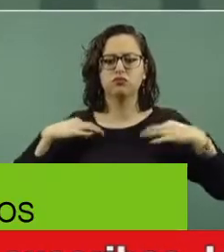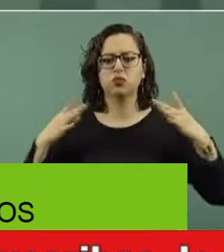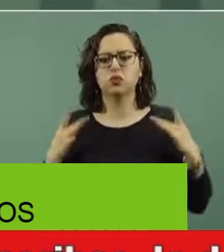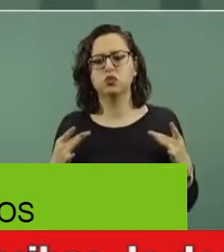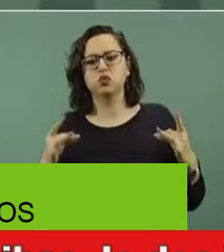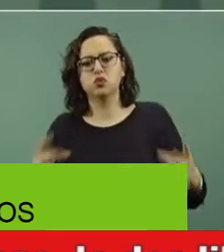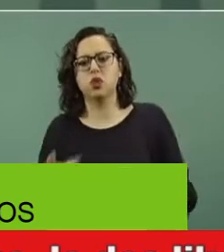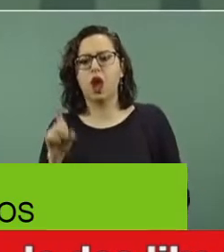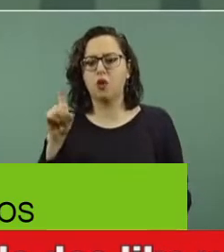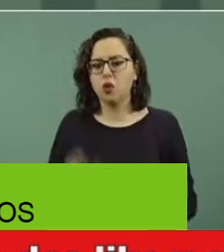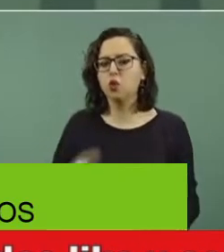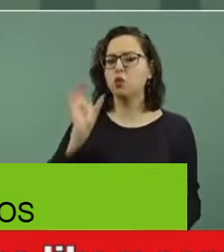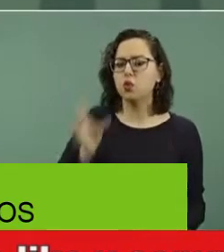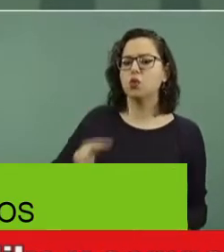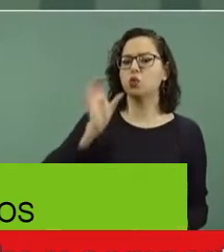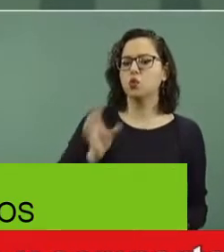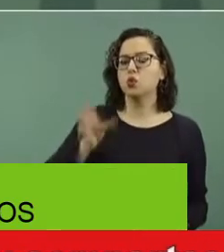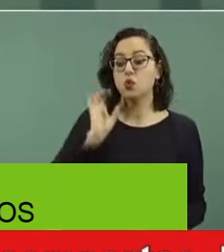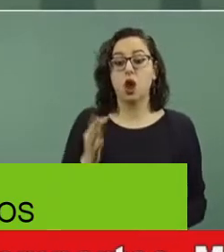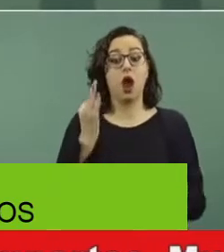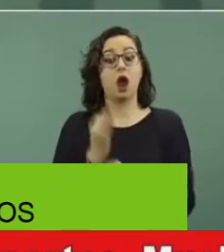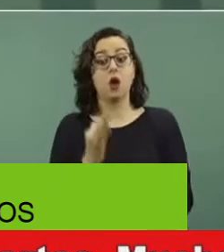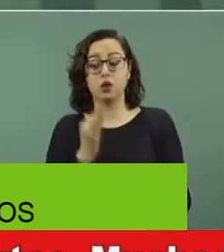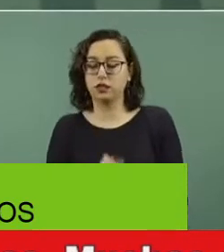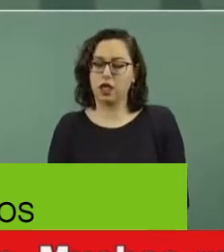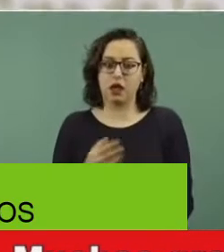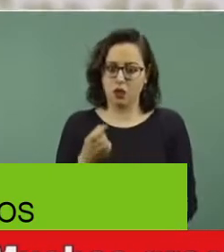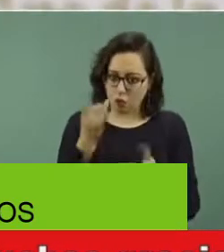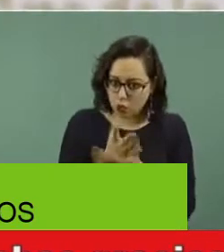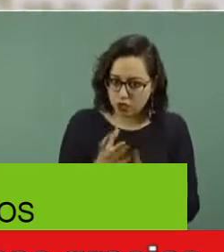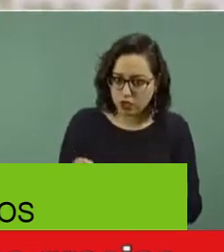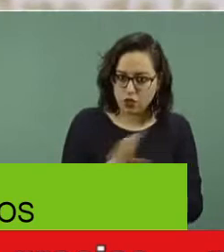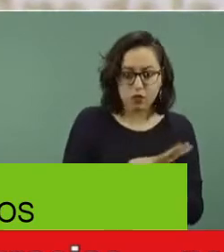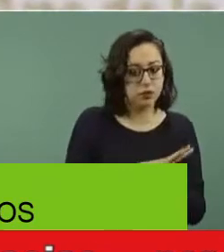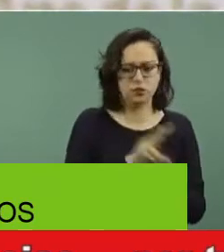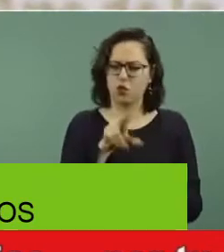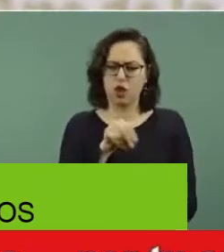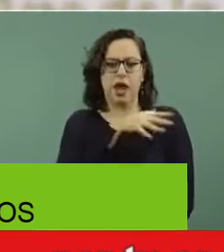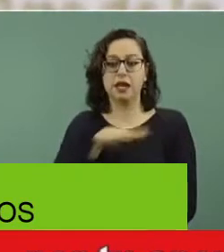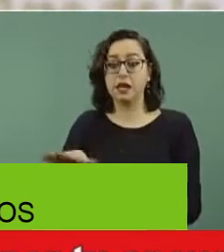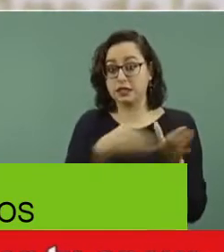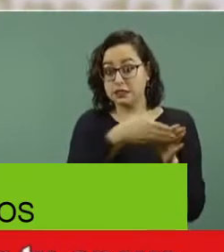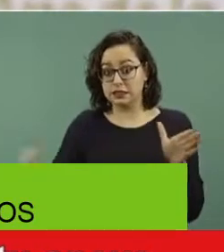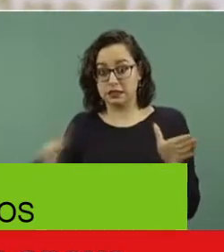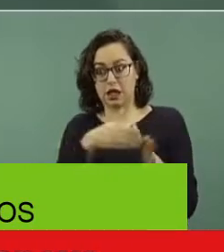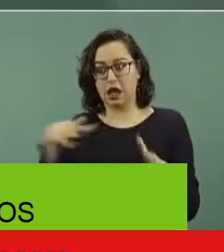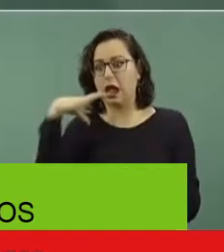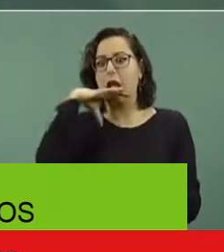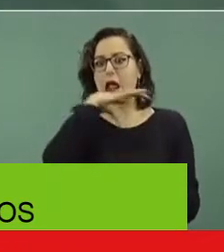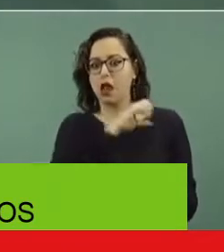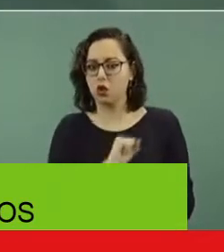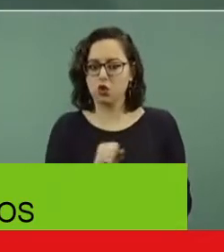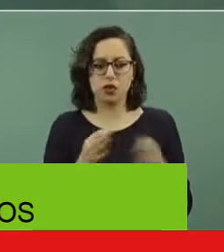directamente relacionada con COVID, es una recomendación general de promoción de la salud durante la etapa de calor y durante tiempos vacacionales. La